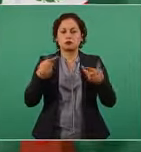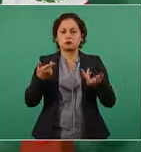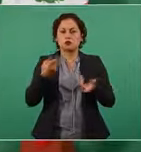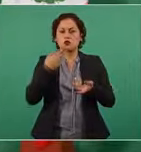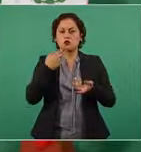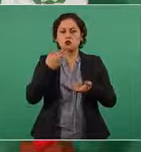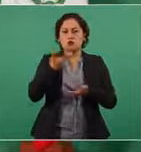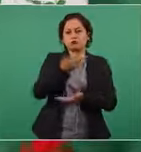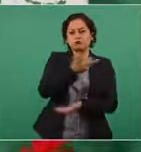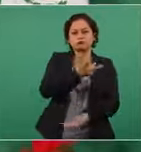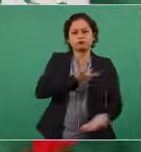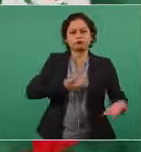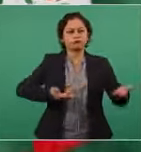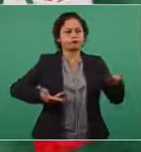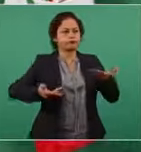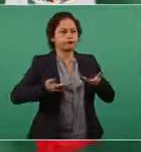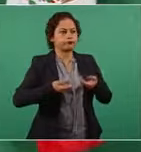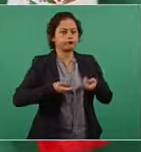los que dispersan